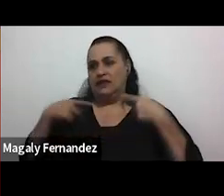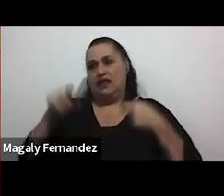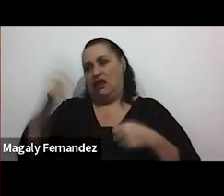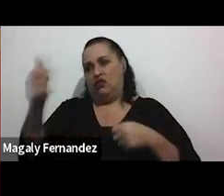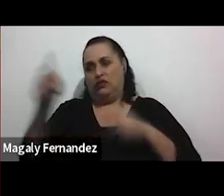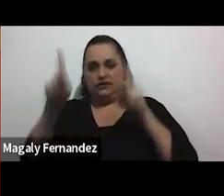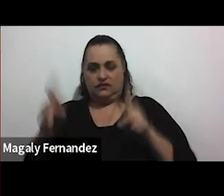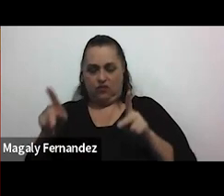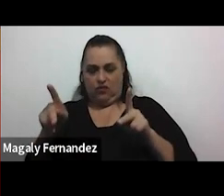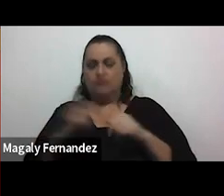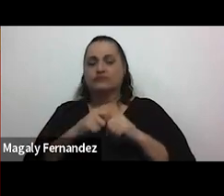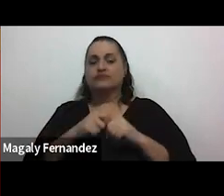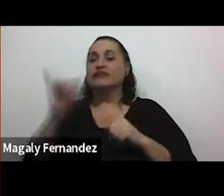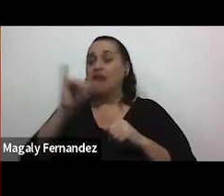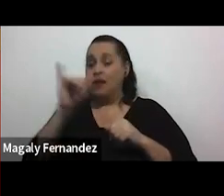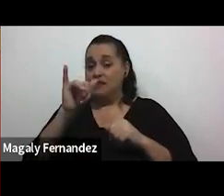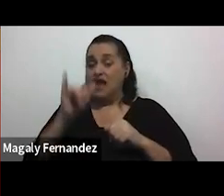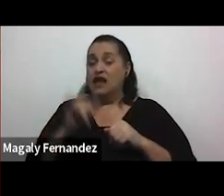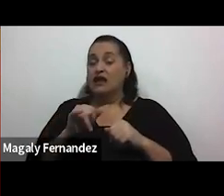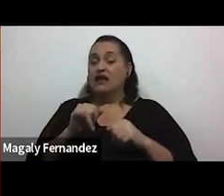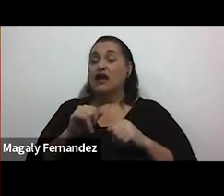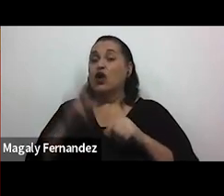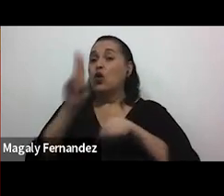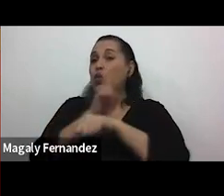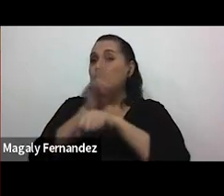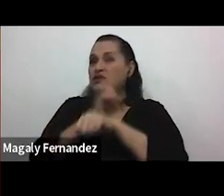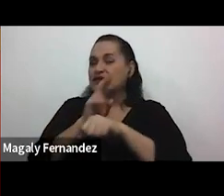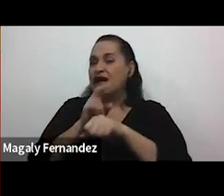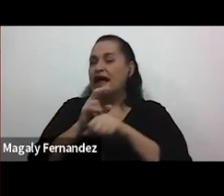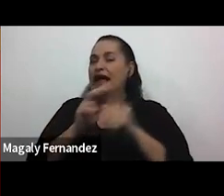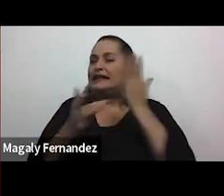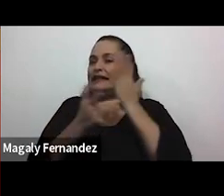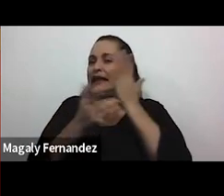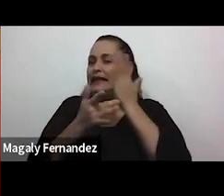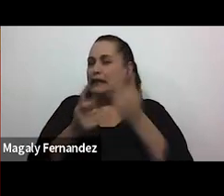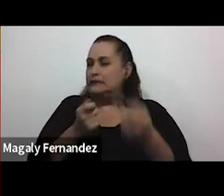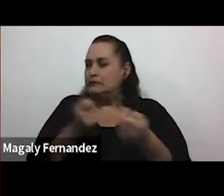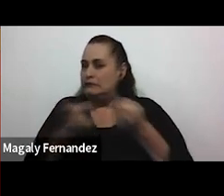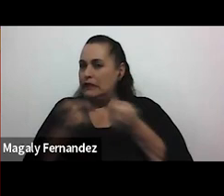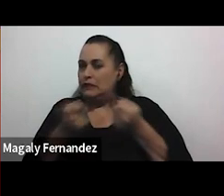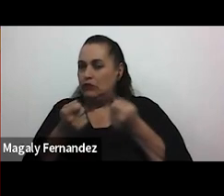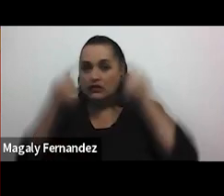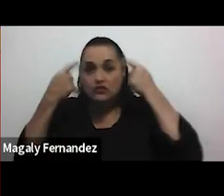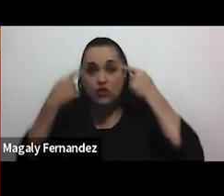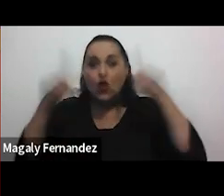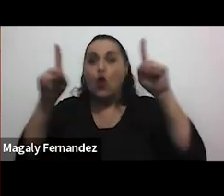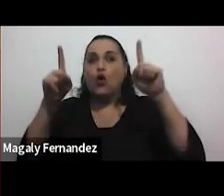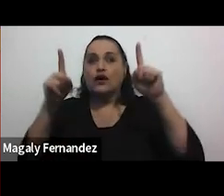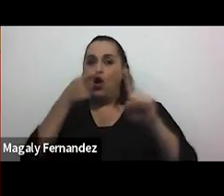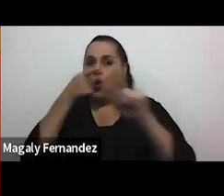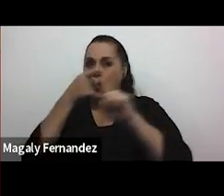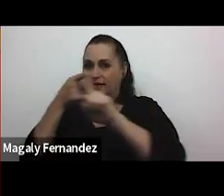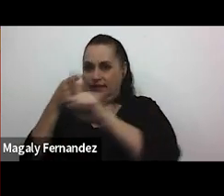luego la implementación de ciertas tácticas manipuladoras para lograr precisamente ciertos objetivos